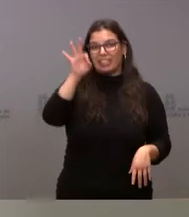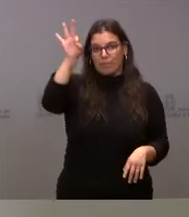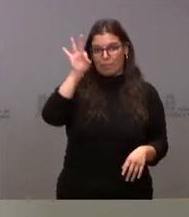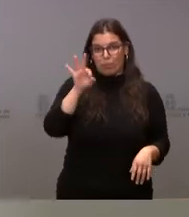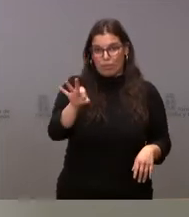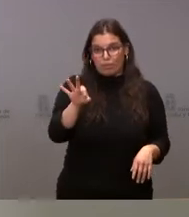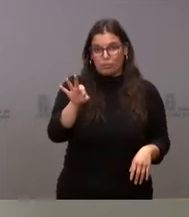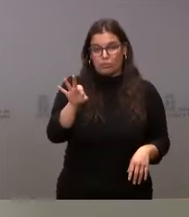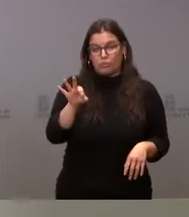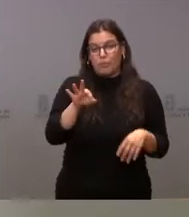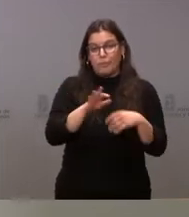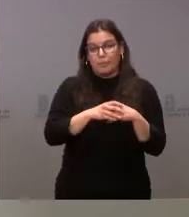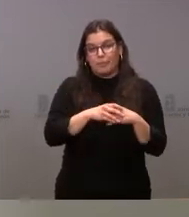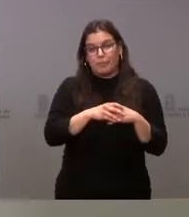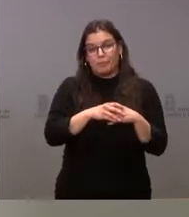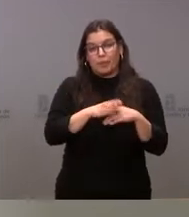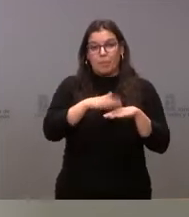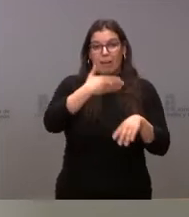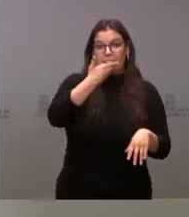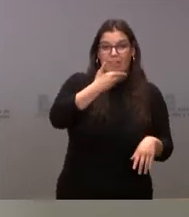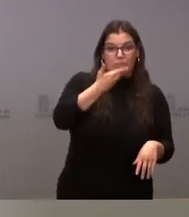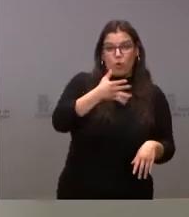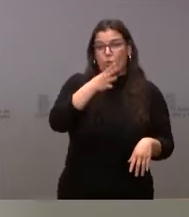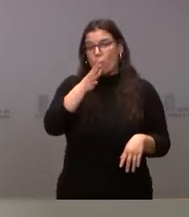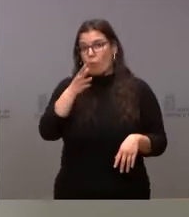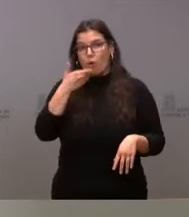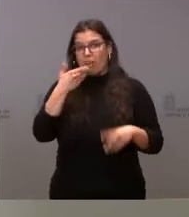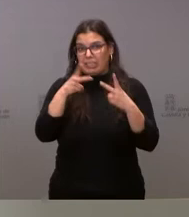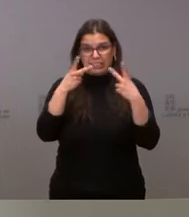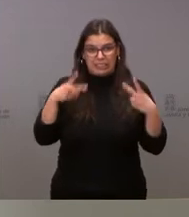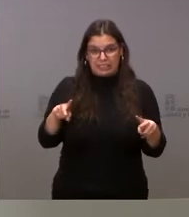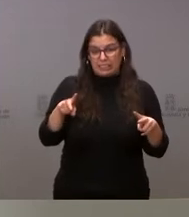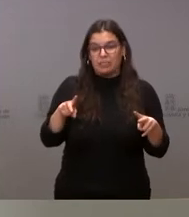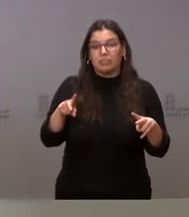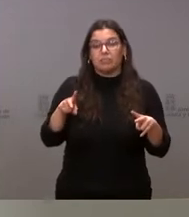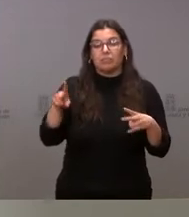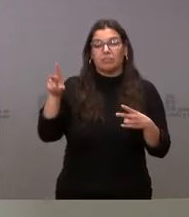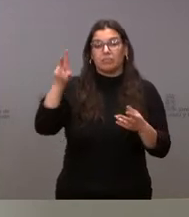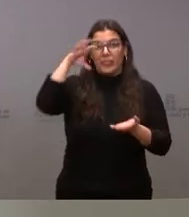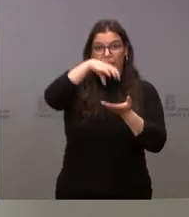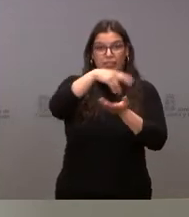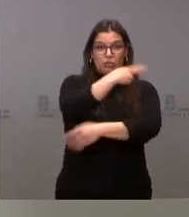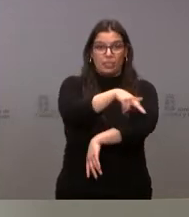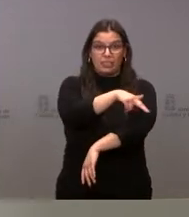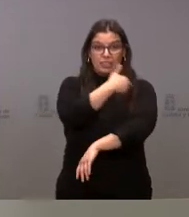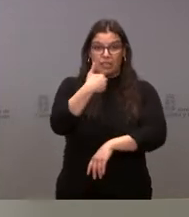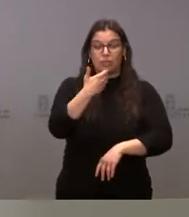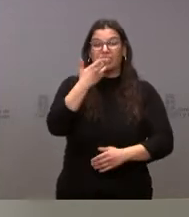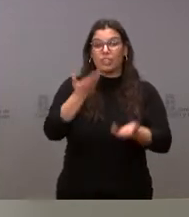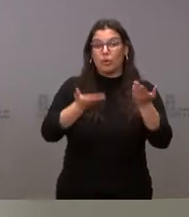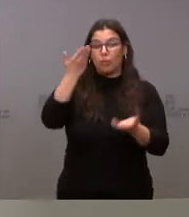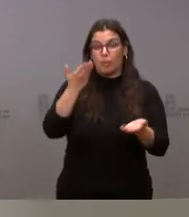tanto en calefacción como en agua caliente en los centros sanitarios de Castilla y León respecto